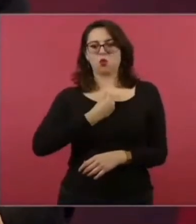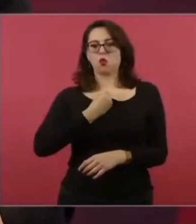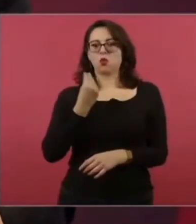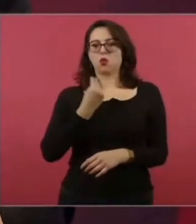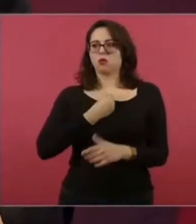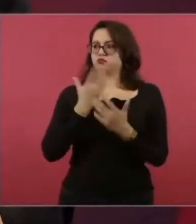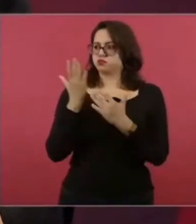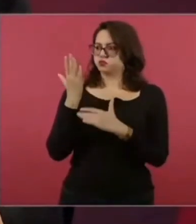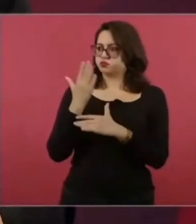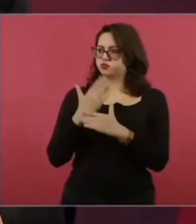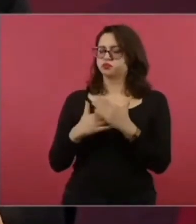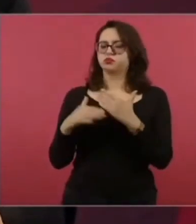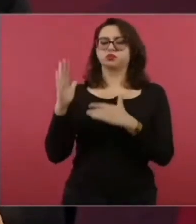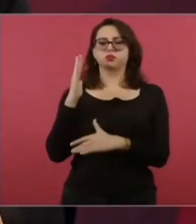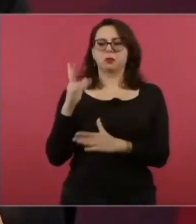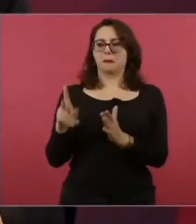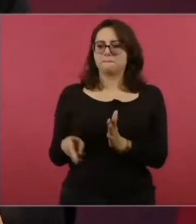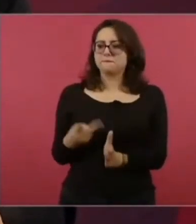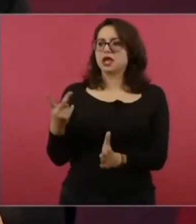todo eso?